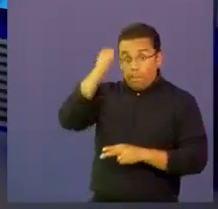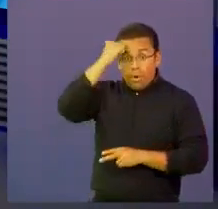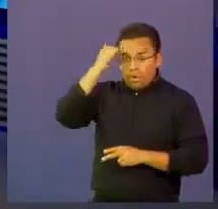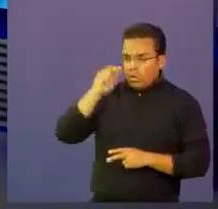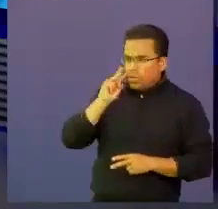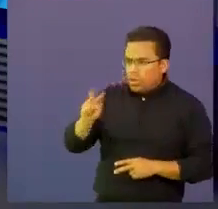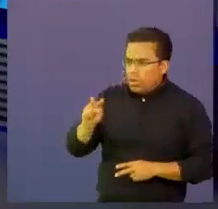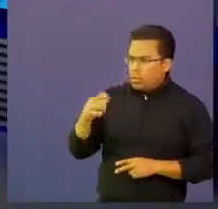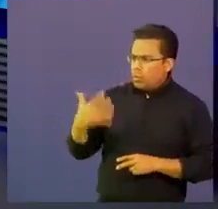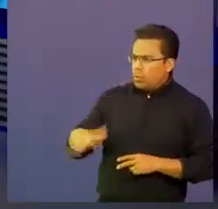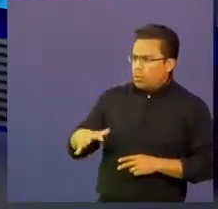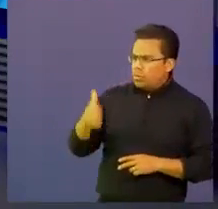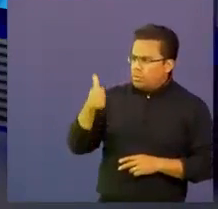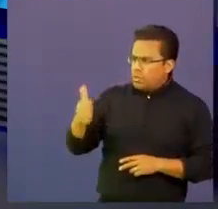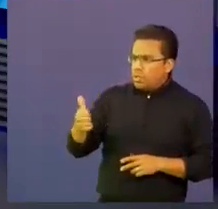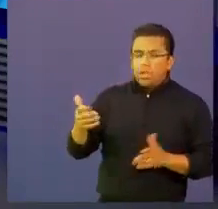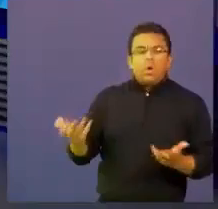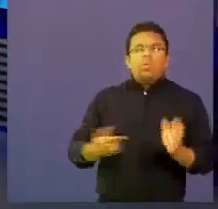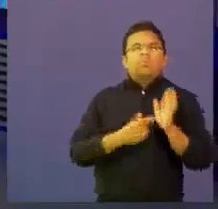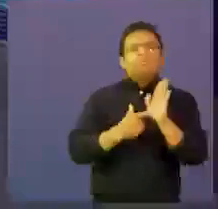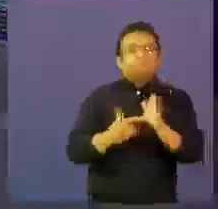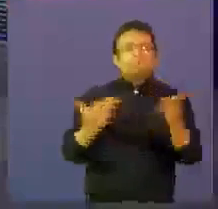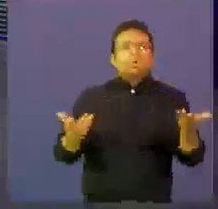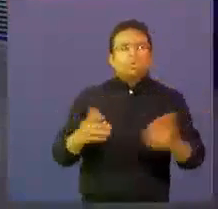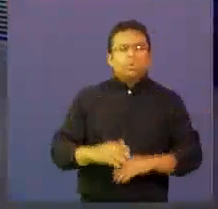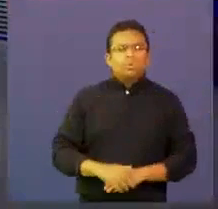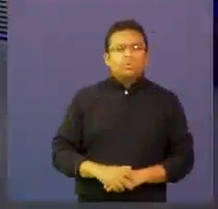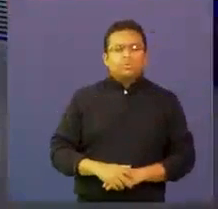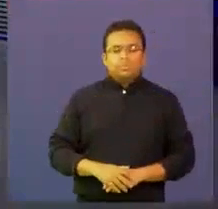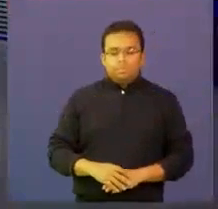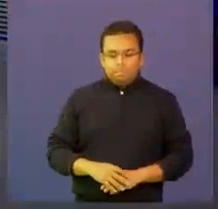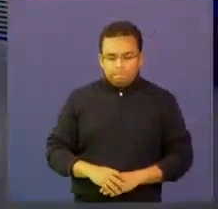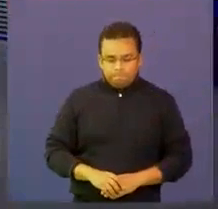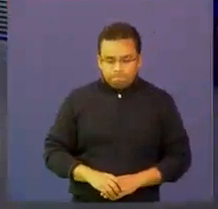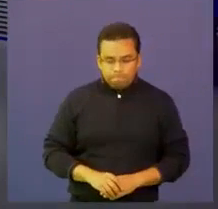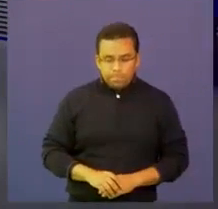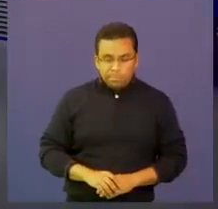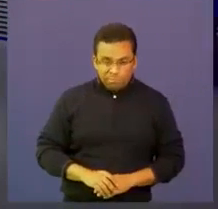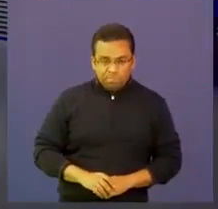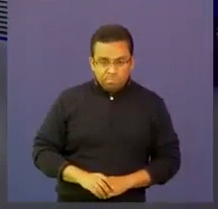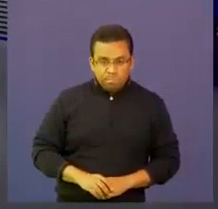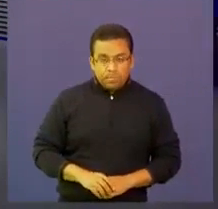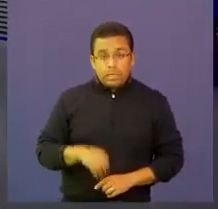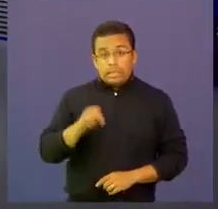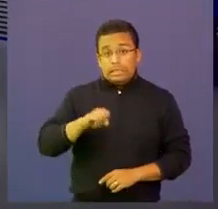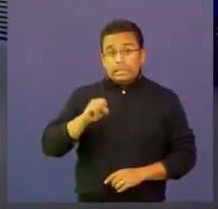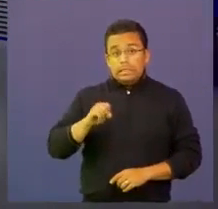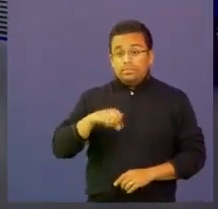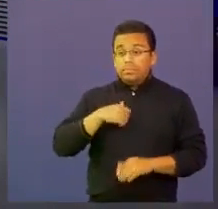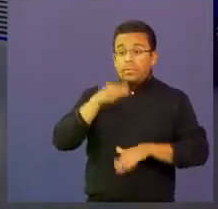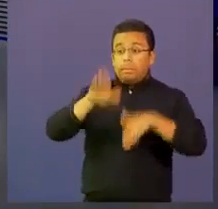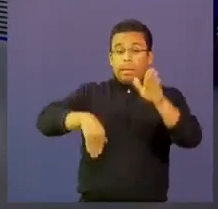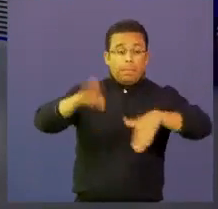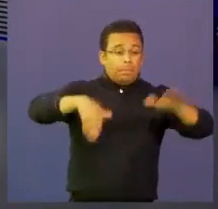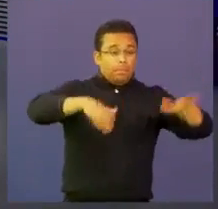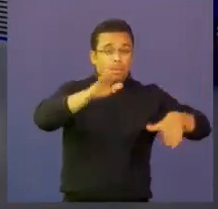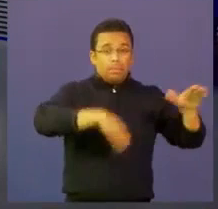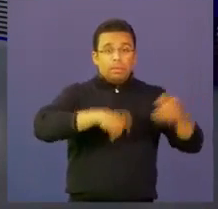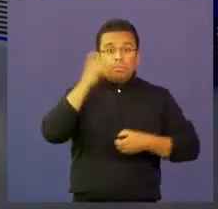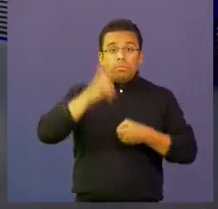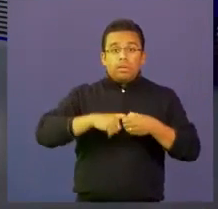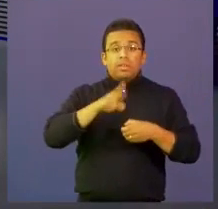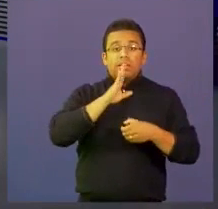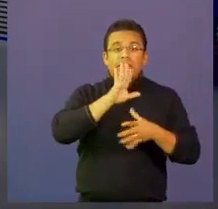chévere. ¿Cómo nos podemos referenciar? Ha sido muy bonito porque las convocatorias que estamos sacando con algunos aliados,